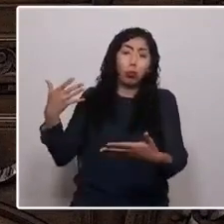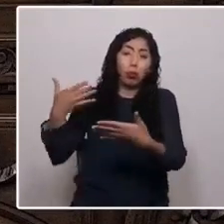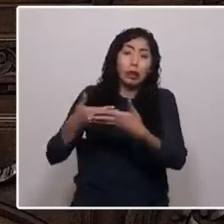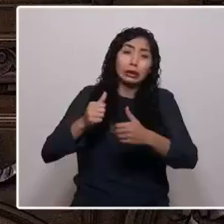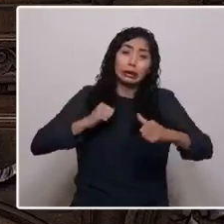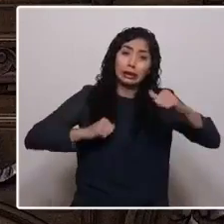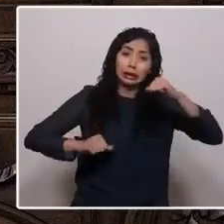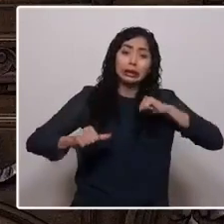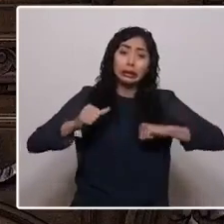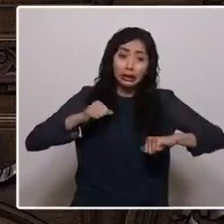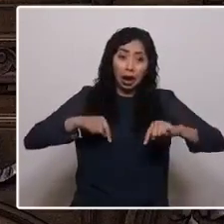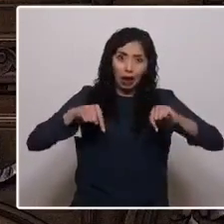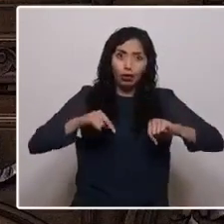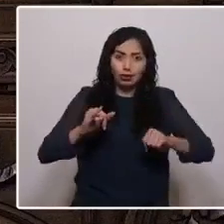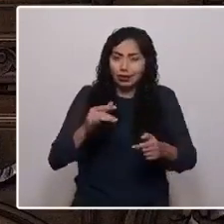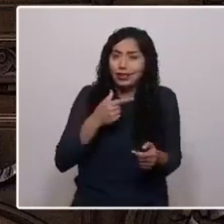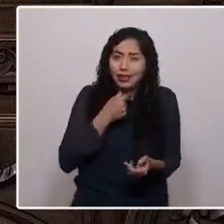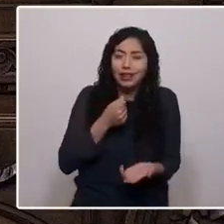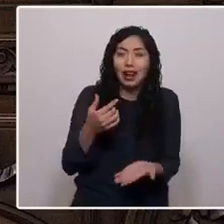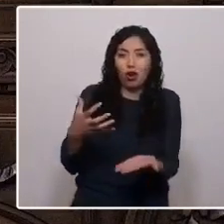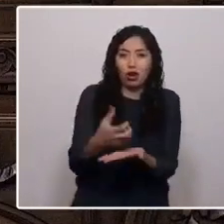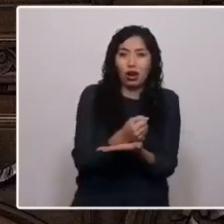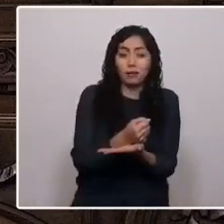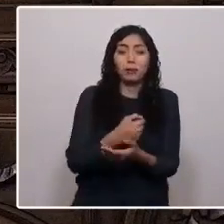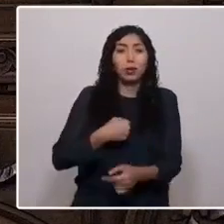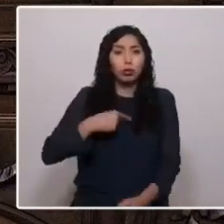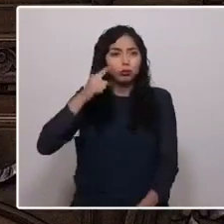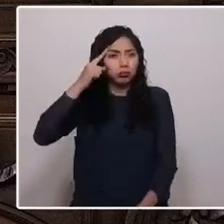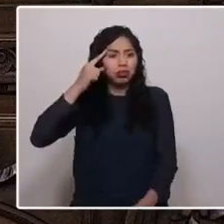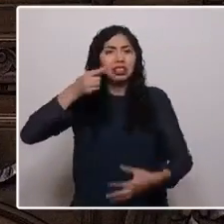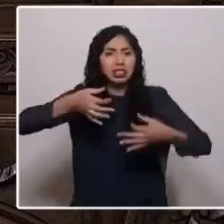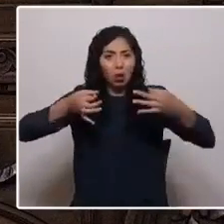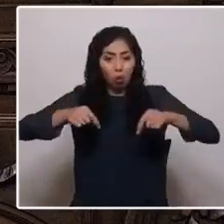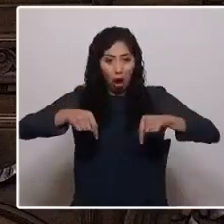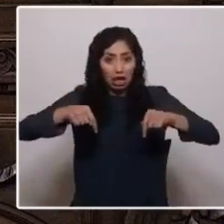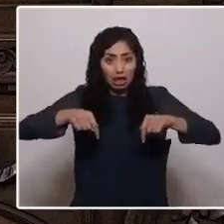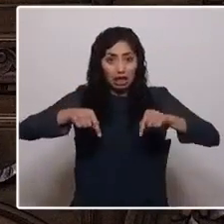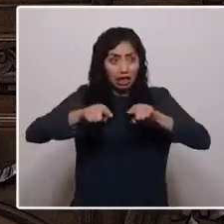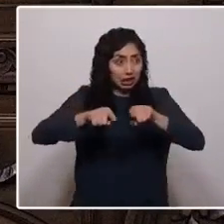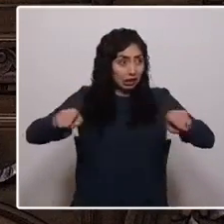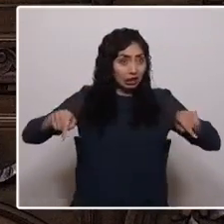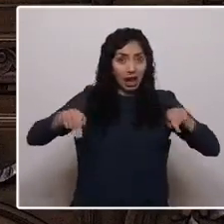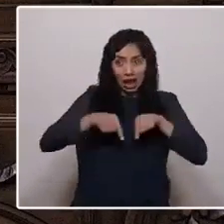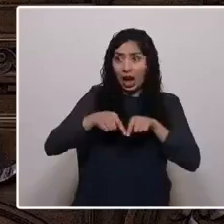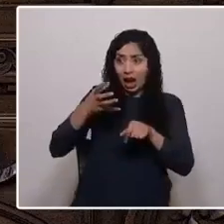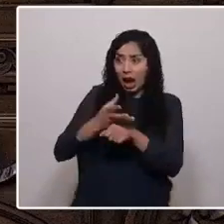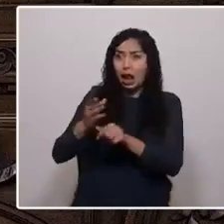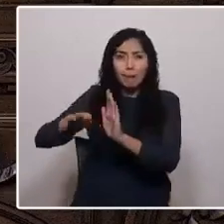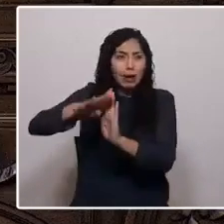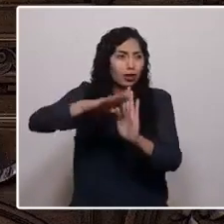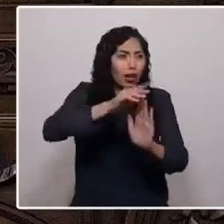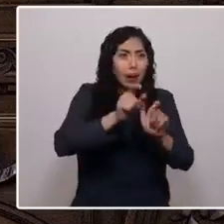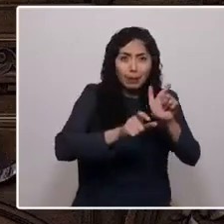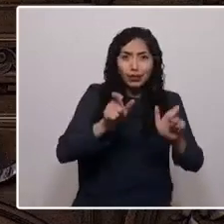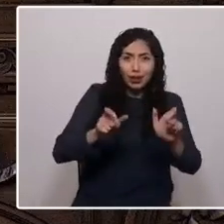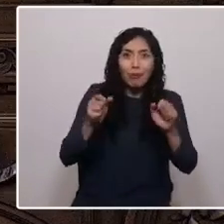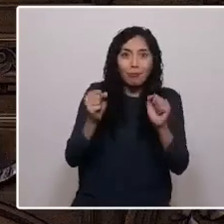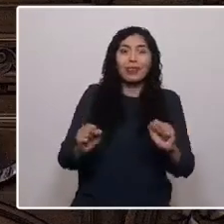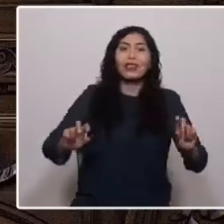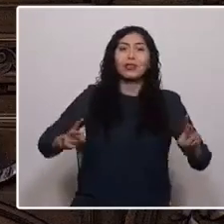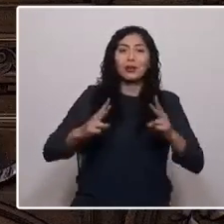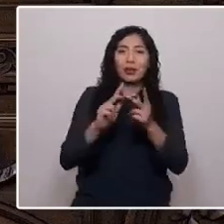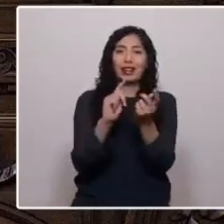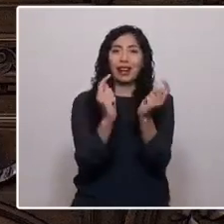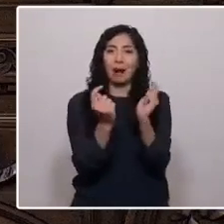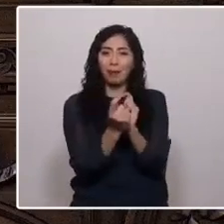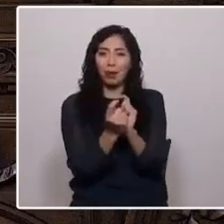Y si bien tengo la convicción de que aquí, en estas salas, están las mayorías para construir esos cambios, ese triunfo no